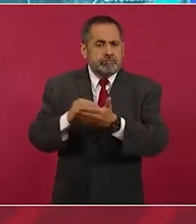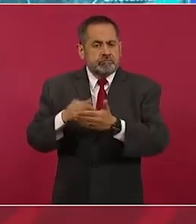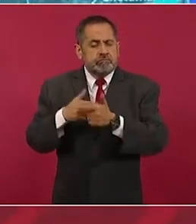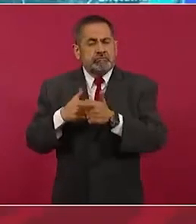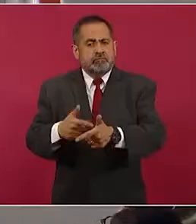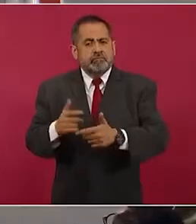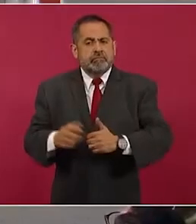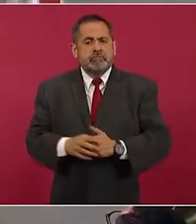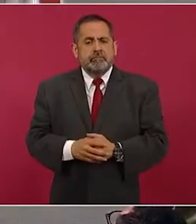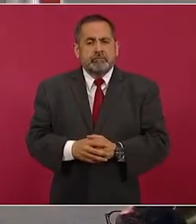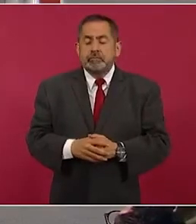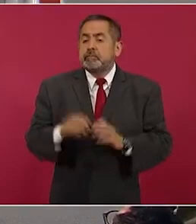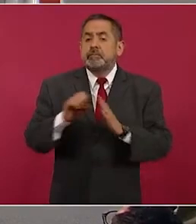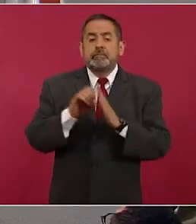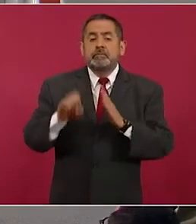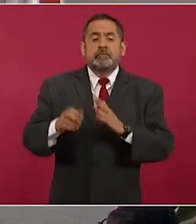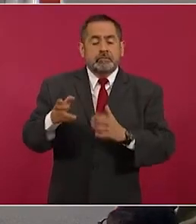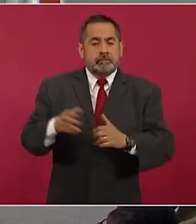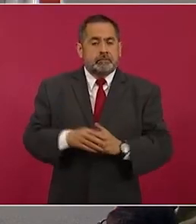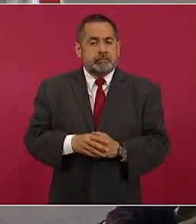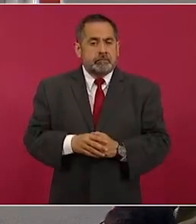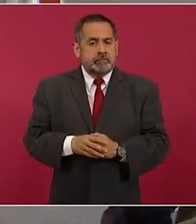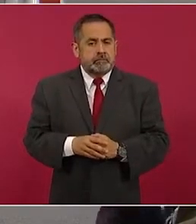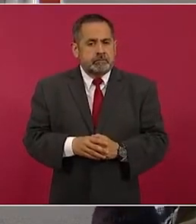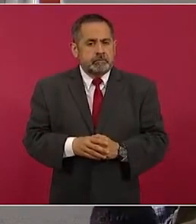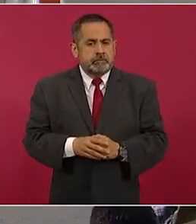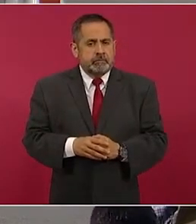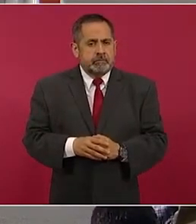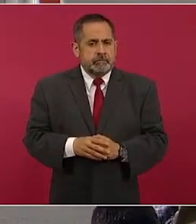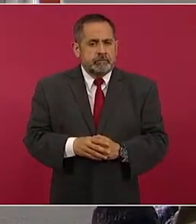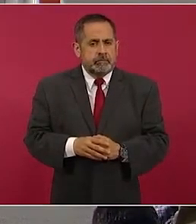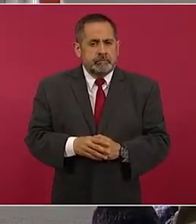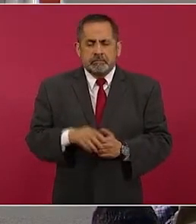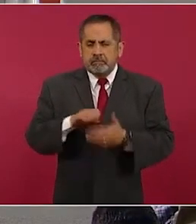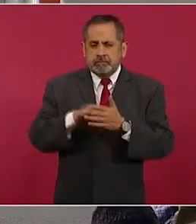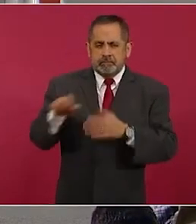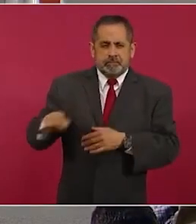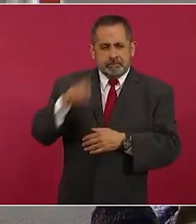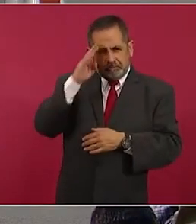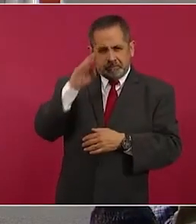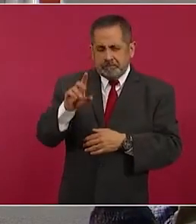por ejemplo, este señor Derbez